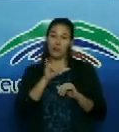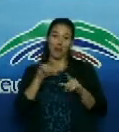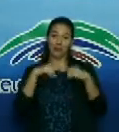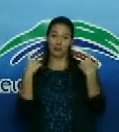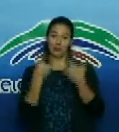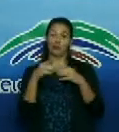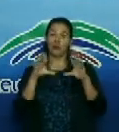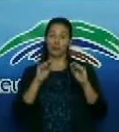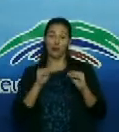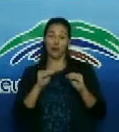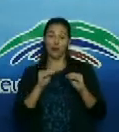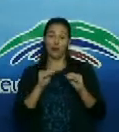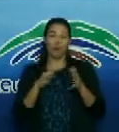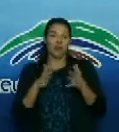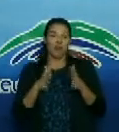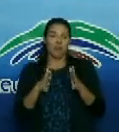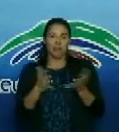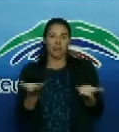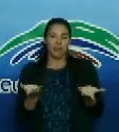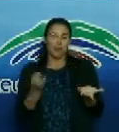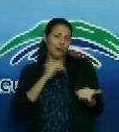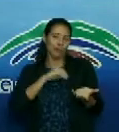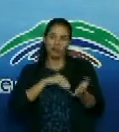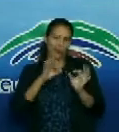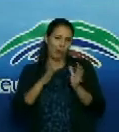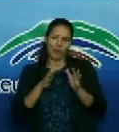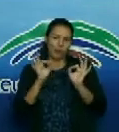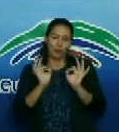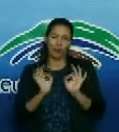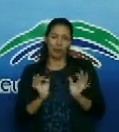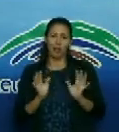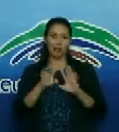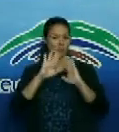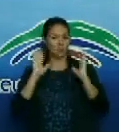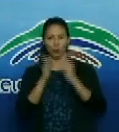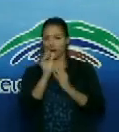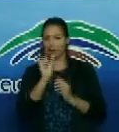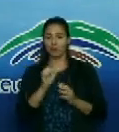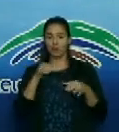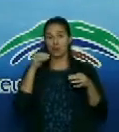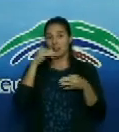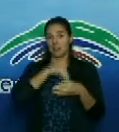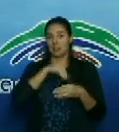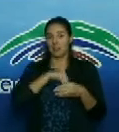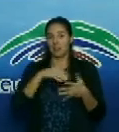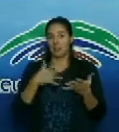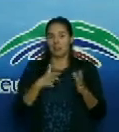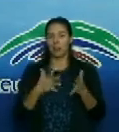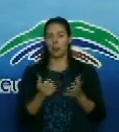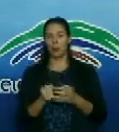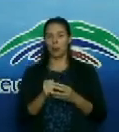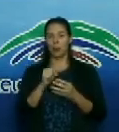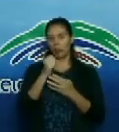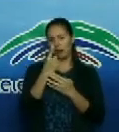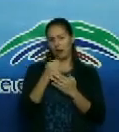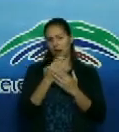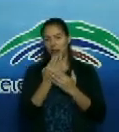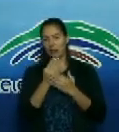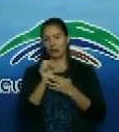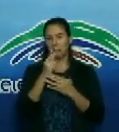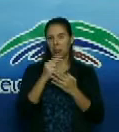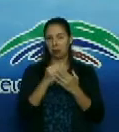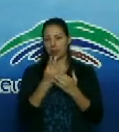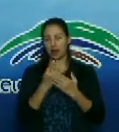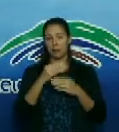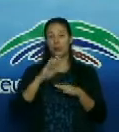sienten miedo yo sentí miedo es verdad no puedo negar que realmente tuve miedo el primer día el segundo día pero ya uno en el transcurso de los días va